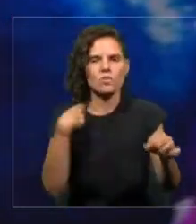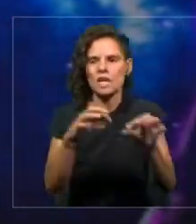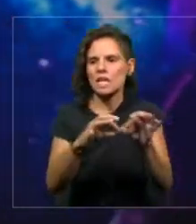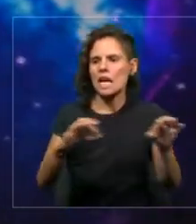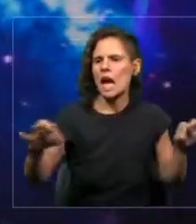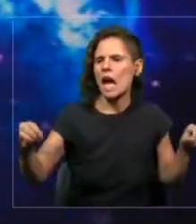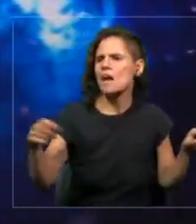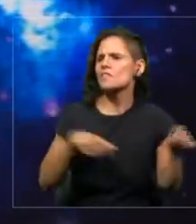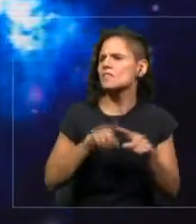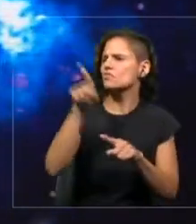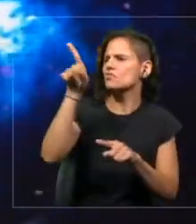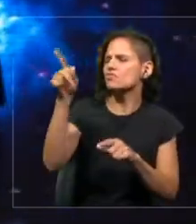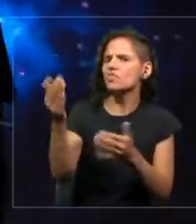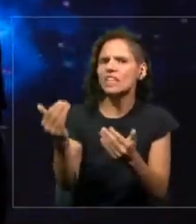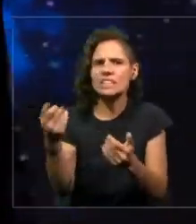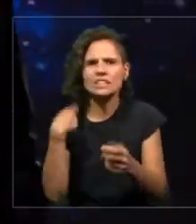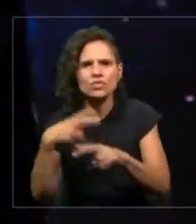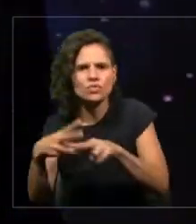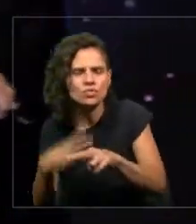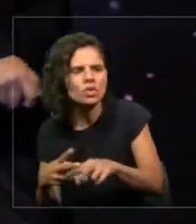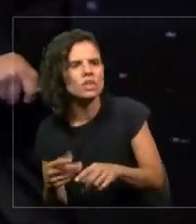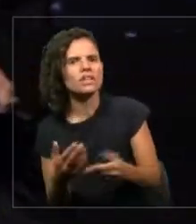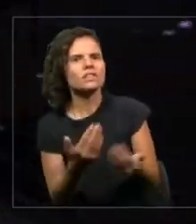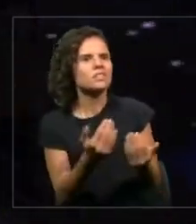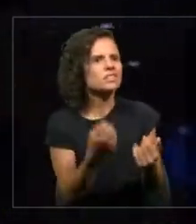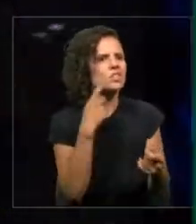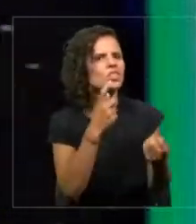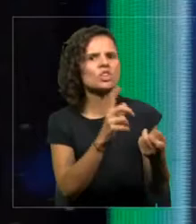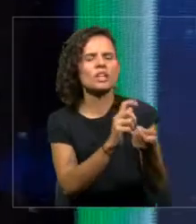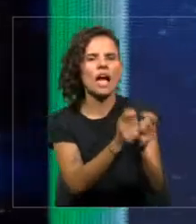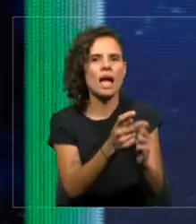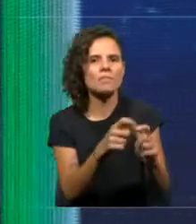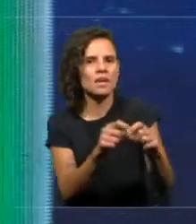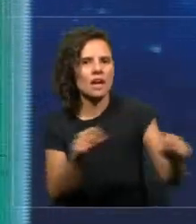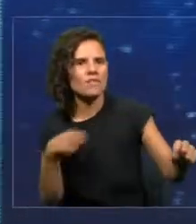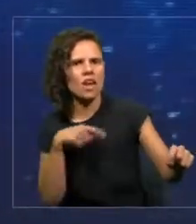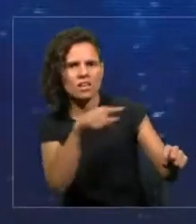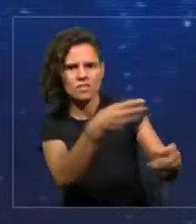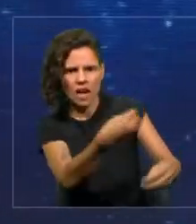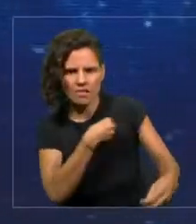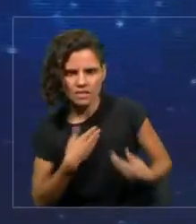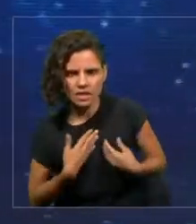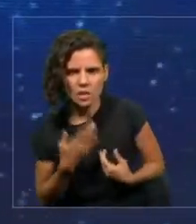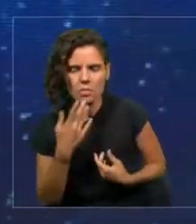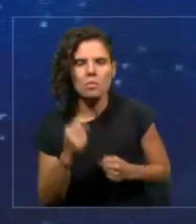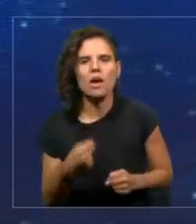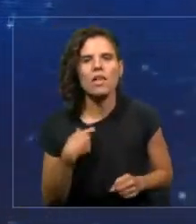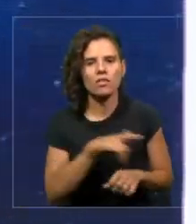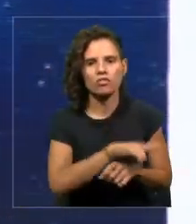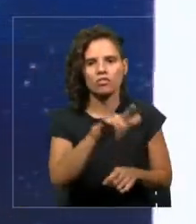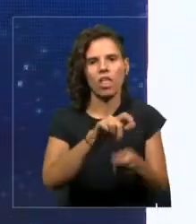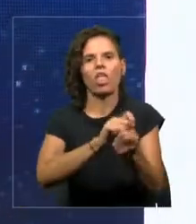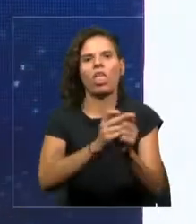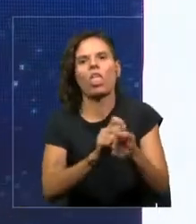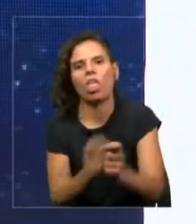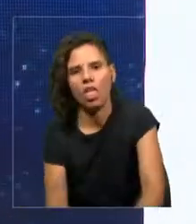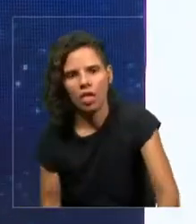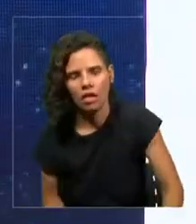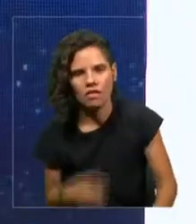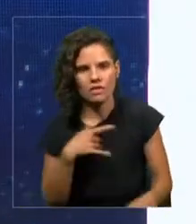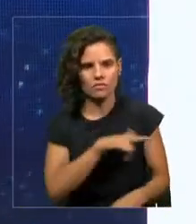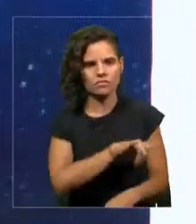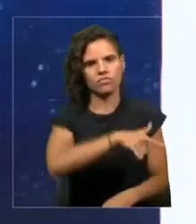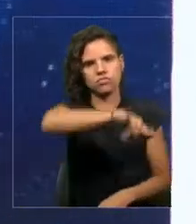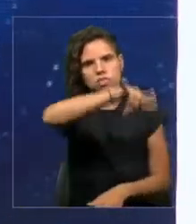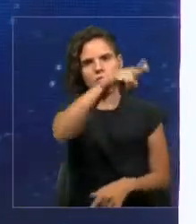necesito mantenimiento, o necesito que me cambies, porque si no va a suceder una caída fatal a los tres minutos de vuelo en un